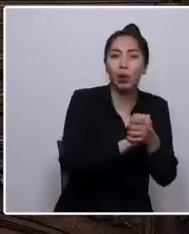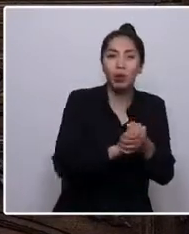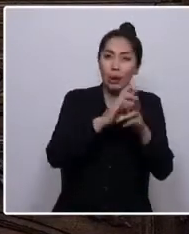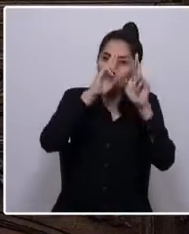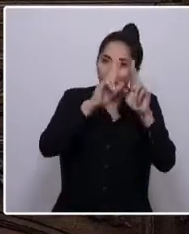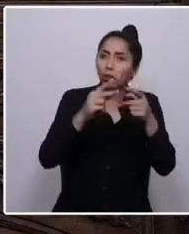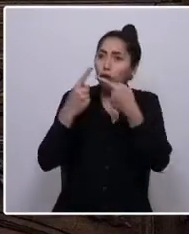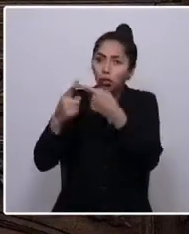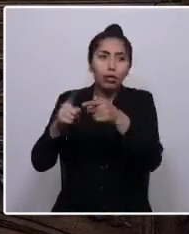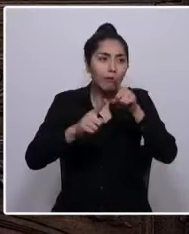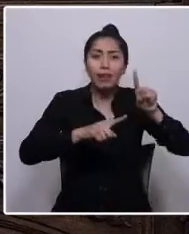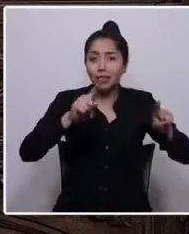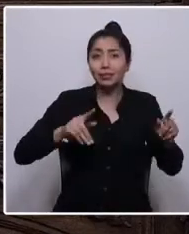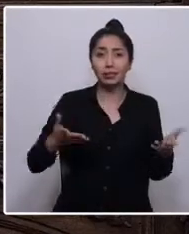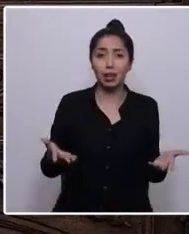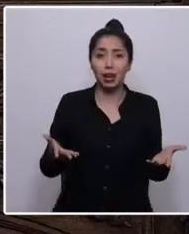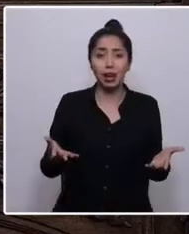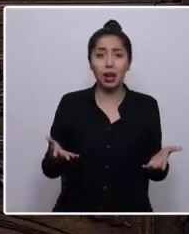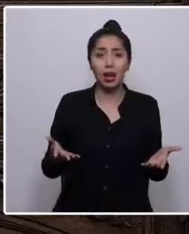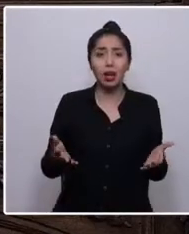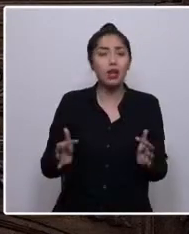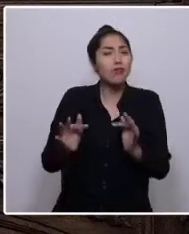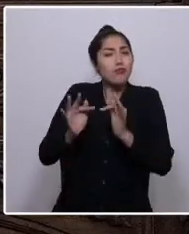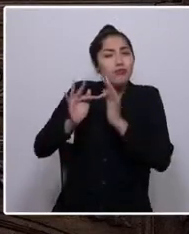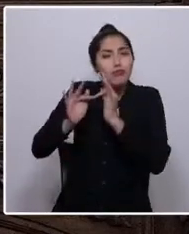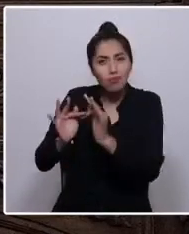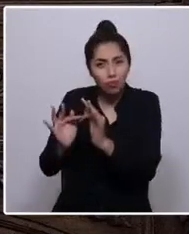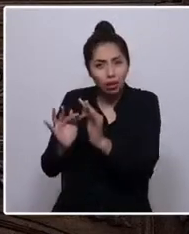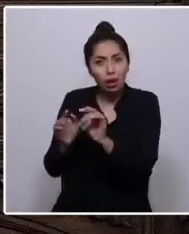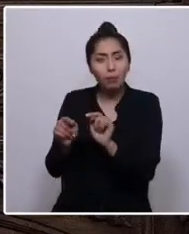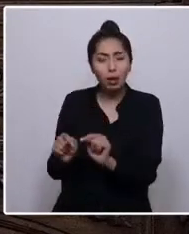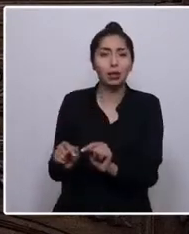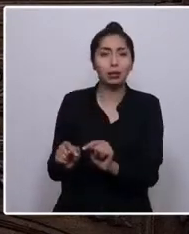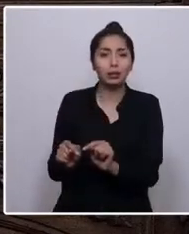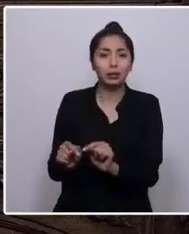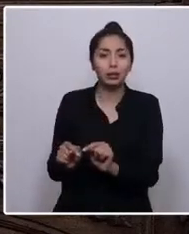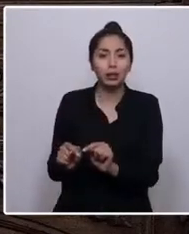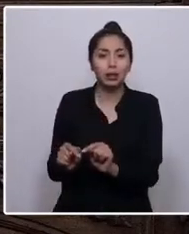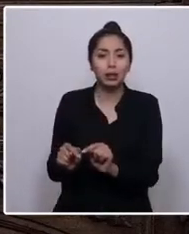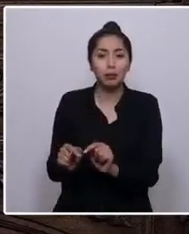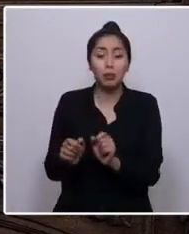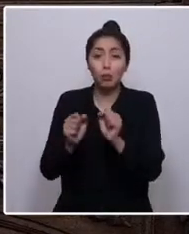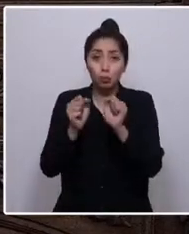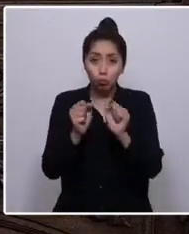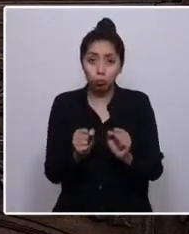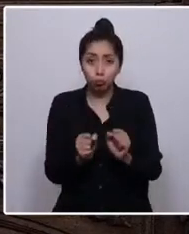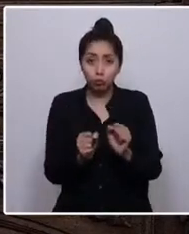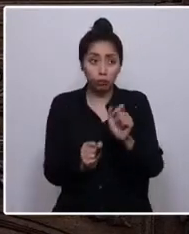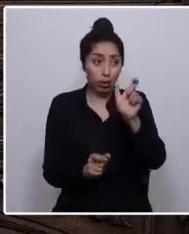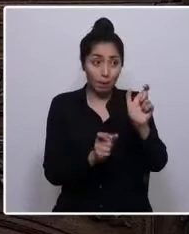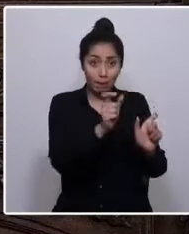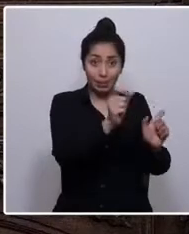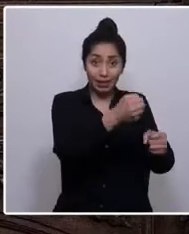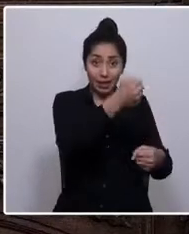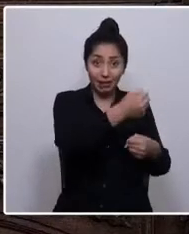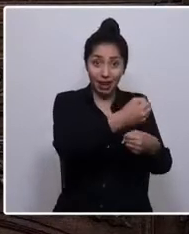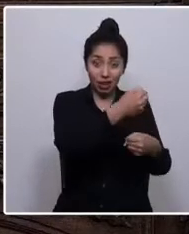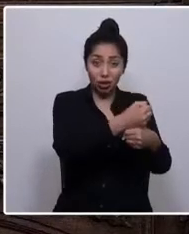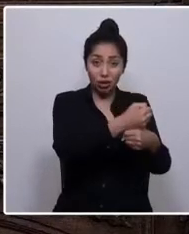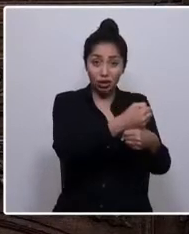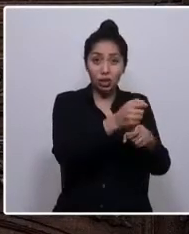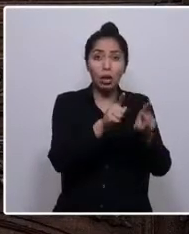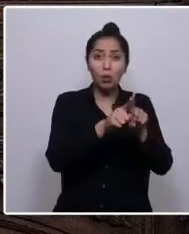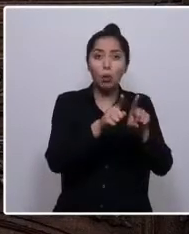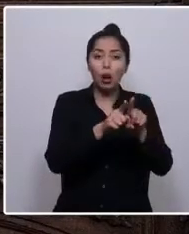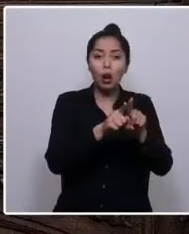Nunca más podremos definir a los trabajadores como lo define nuestro